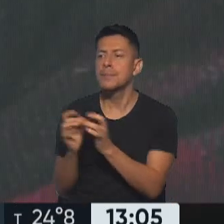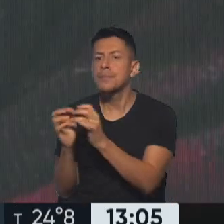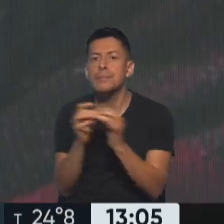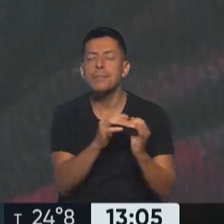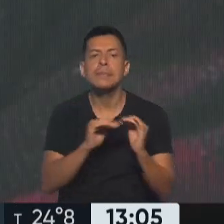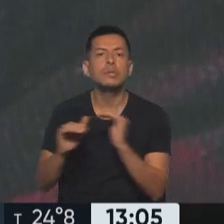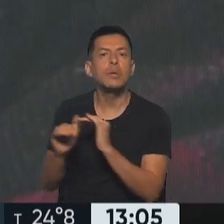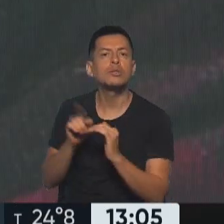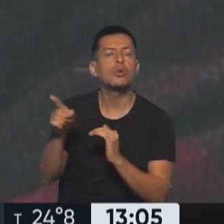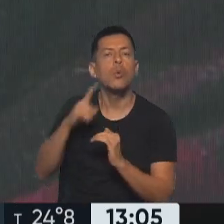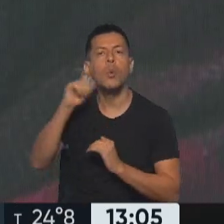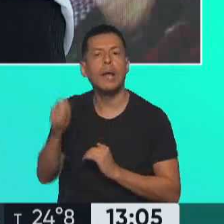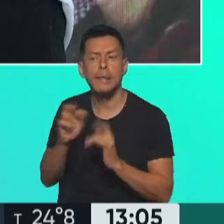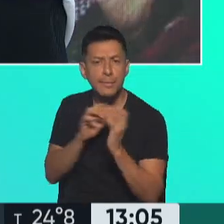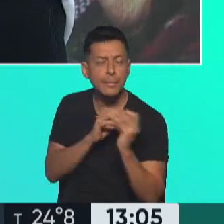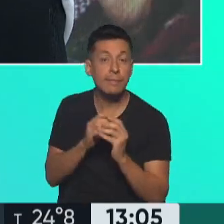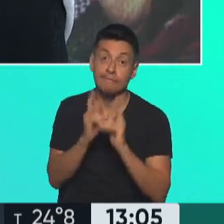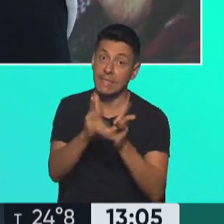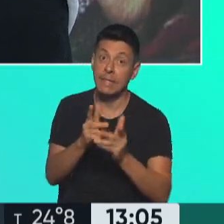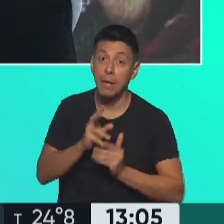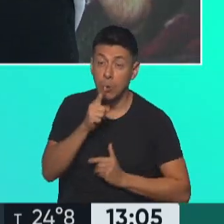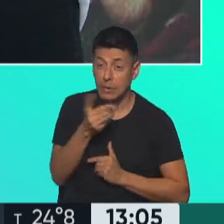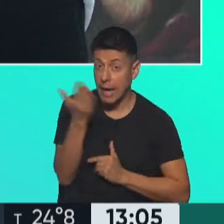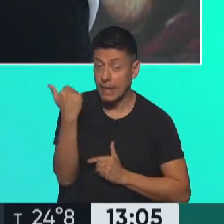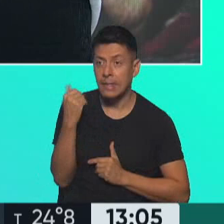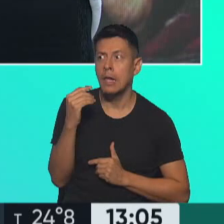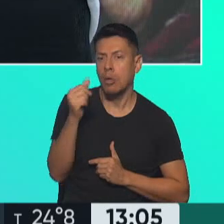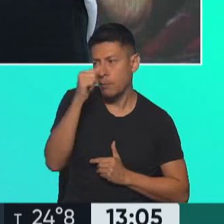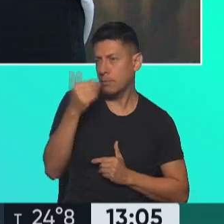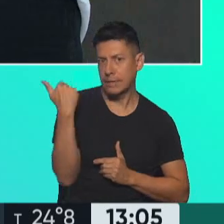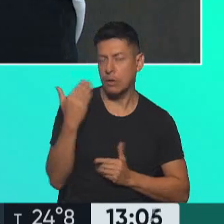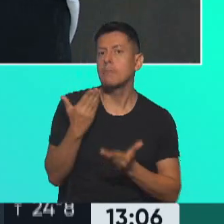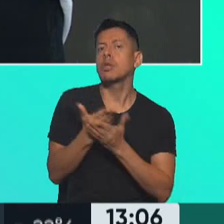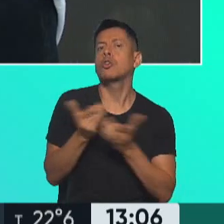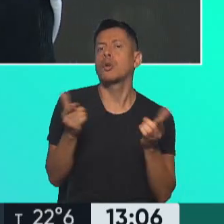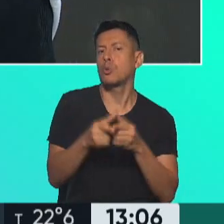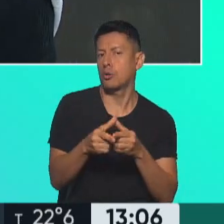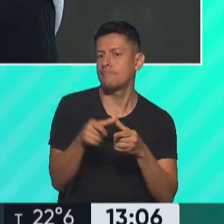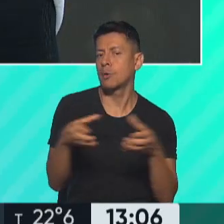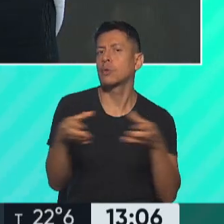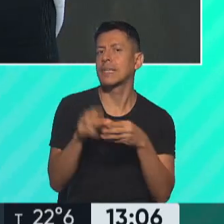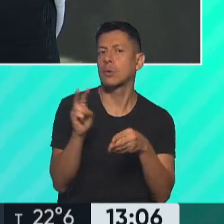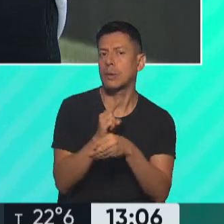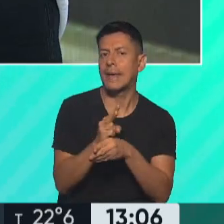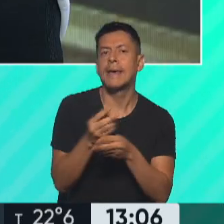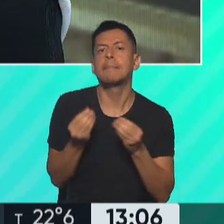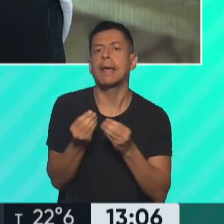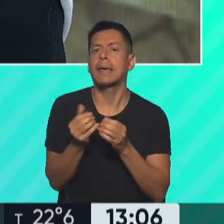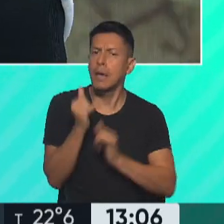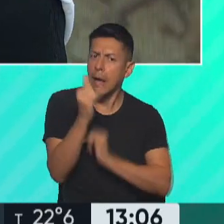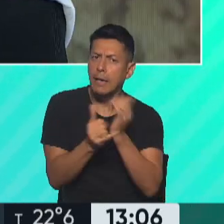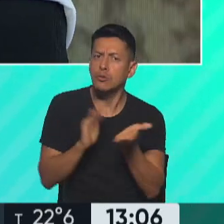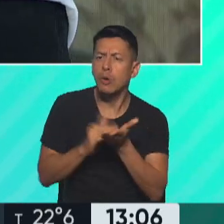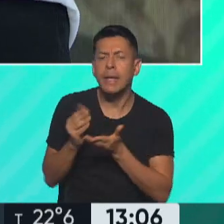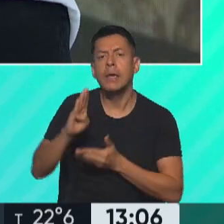situación en Ucrania. que decir que Rusia había pedido desde el domingo una reunión de este órgano para discutir la masacre